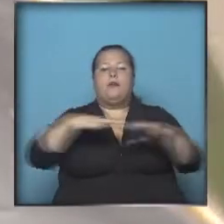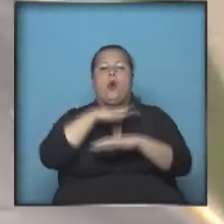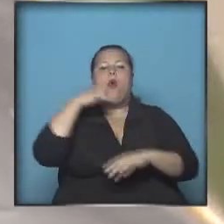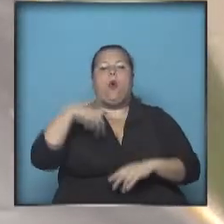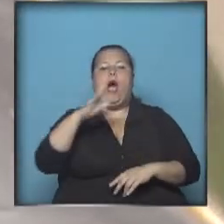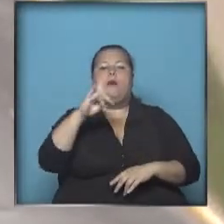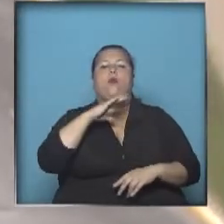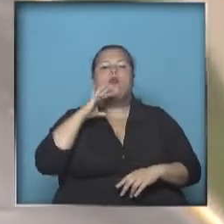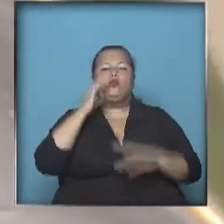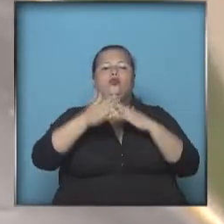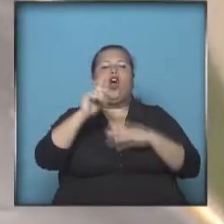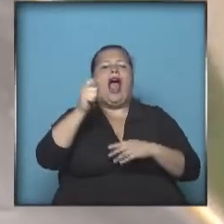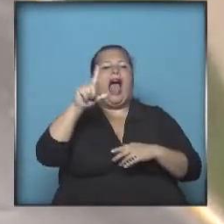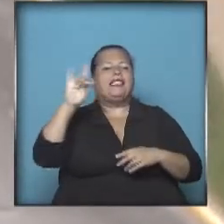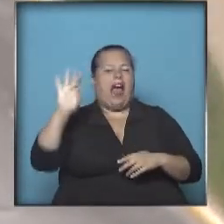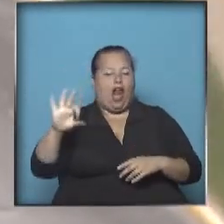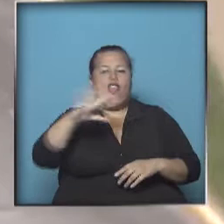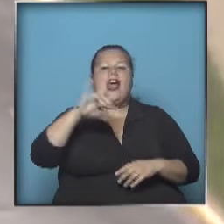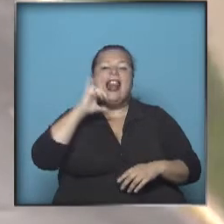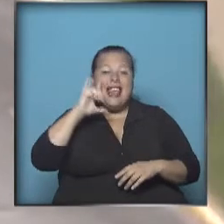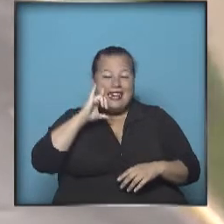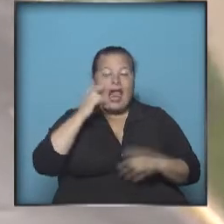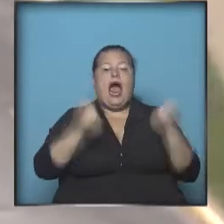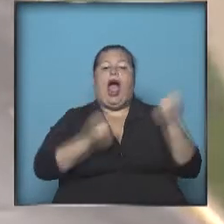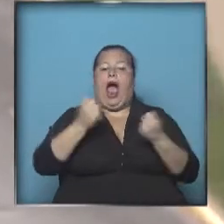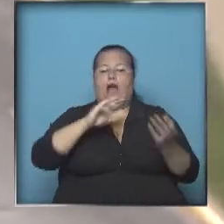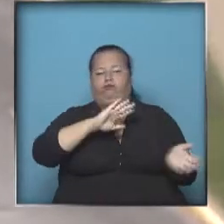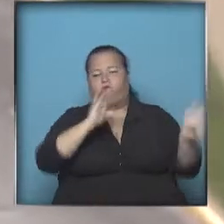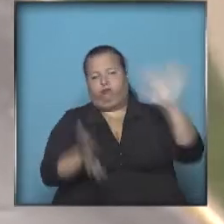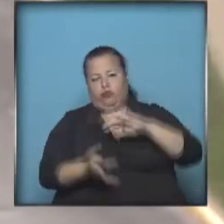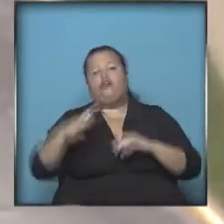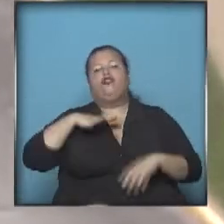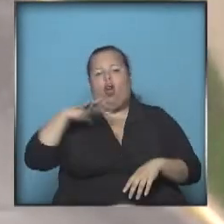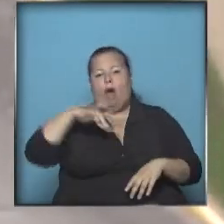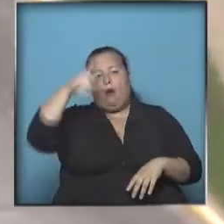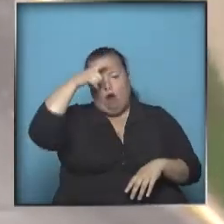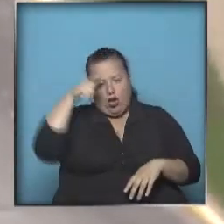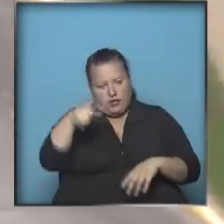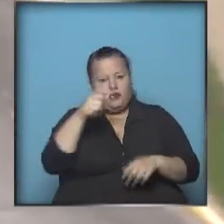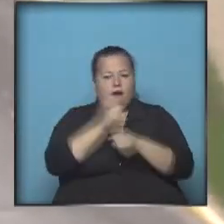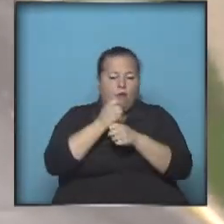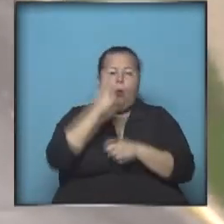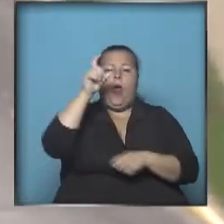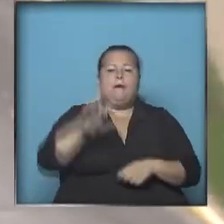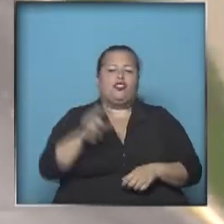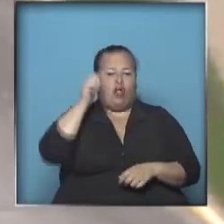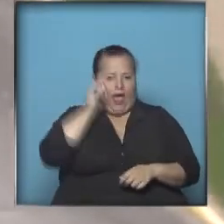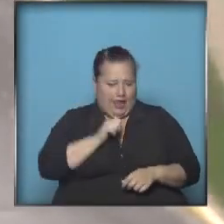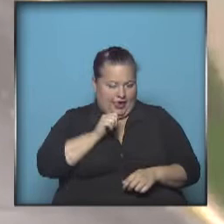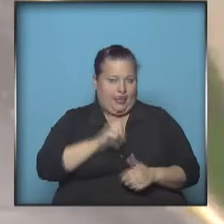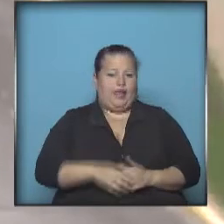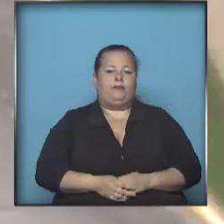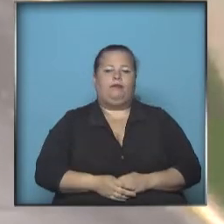Juan B. Justo y Gallardo, zona de Liniers. Volcó un vehículo. Todavía trabaja personal policial. Una persona resultó